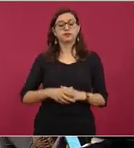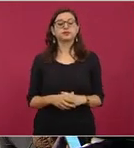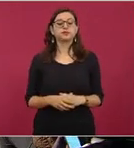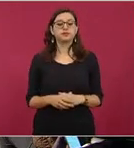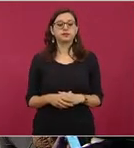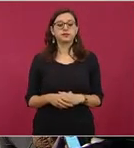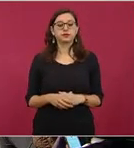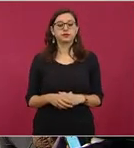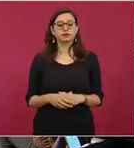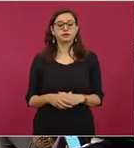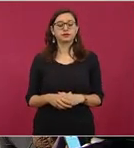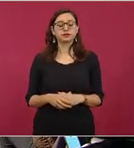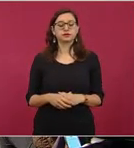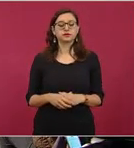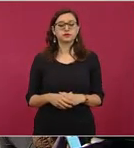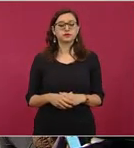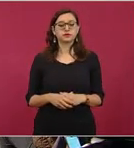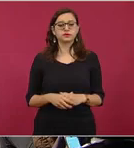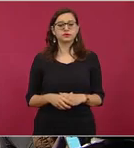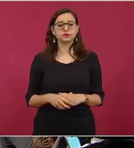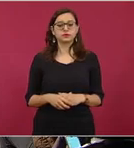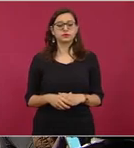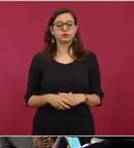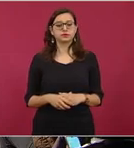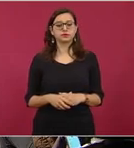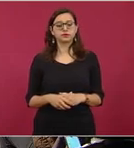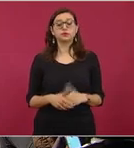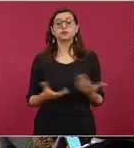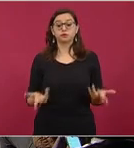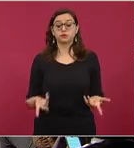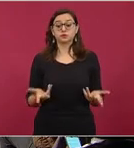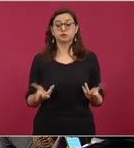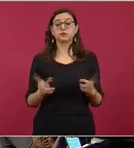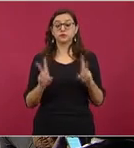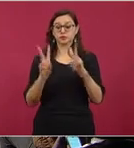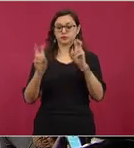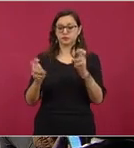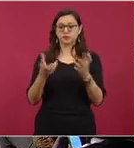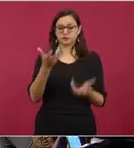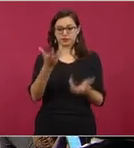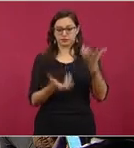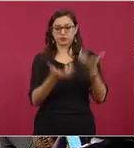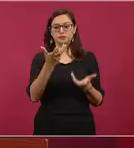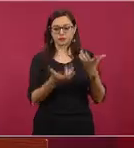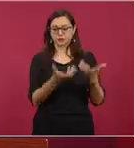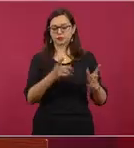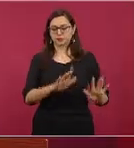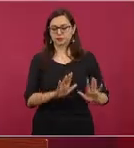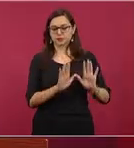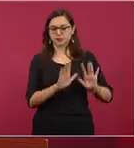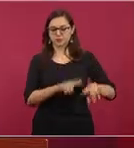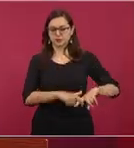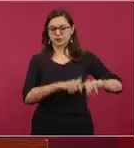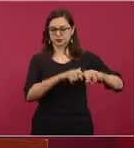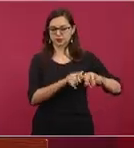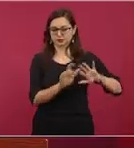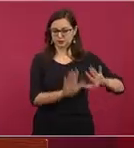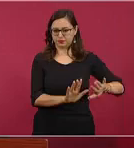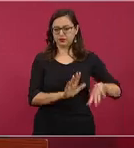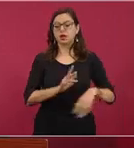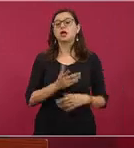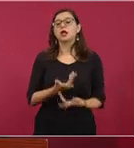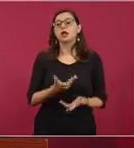Informo a ustedes, ahorita continuamos con el tema de los incendios, es importante mencionar a ustedes un caso